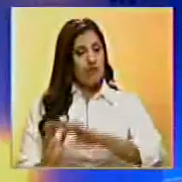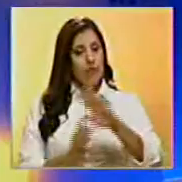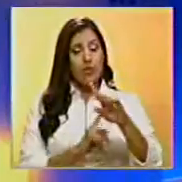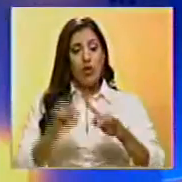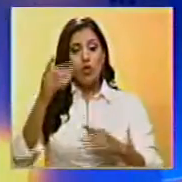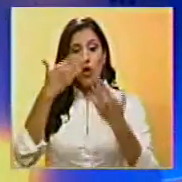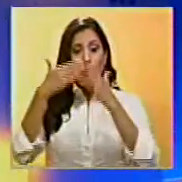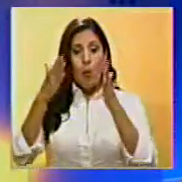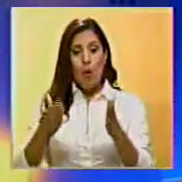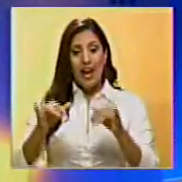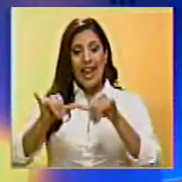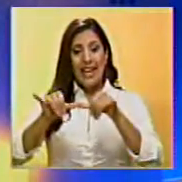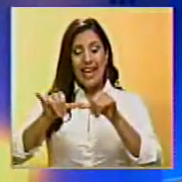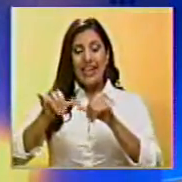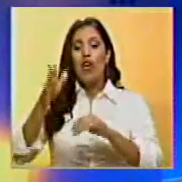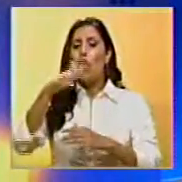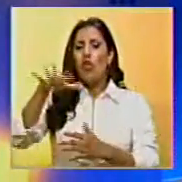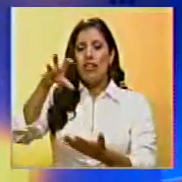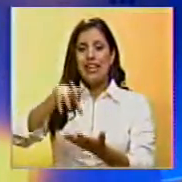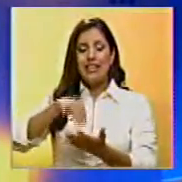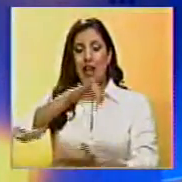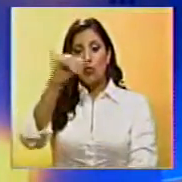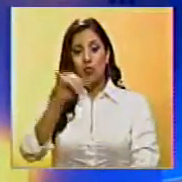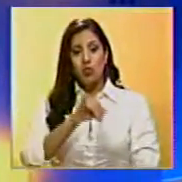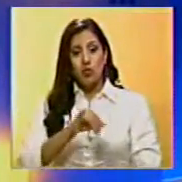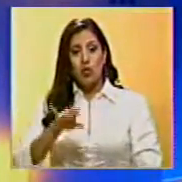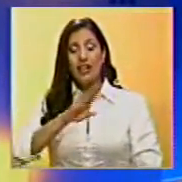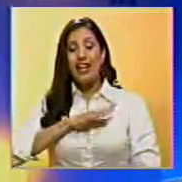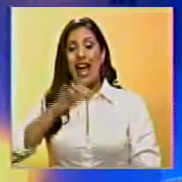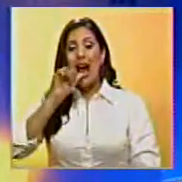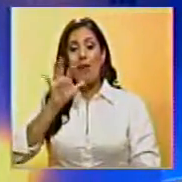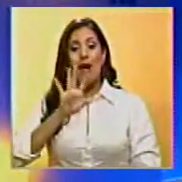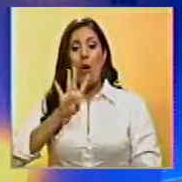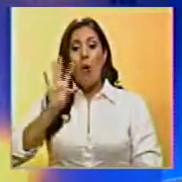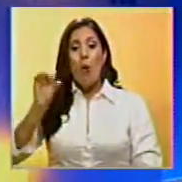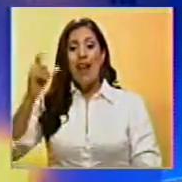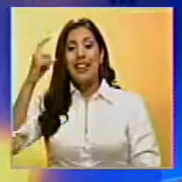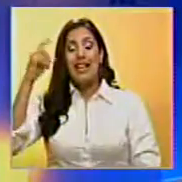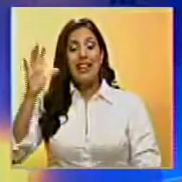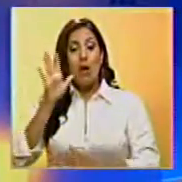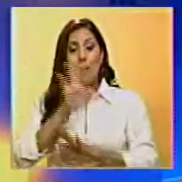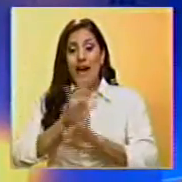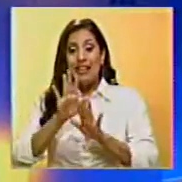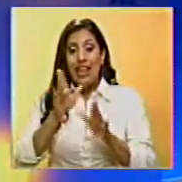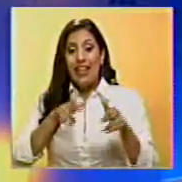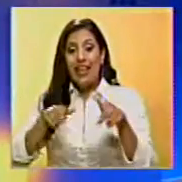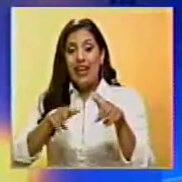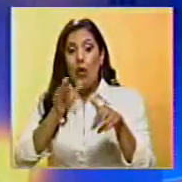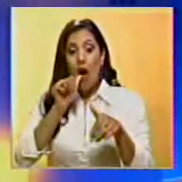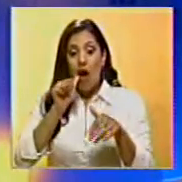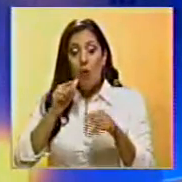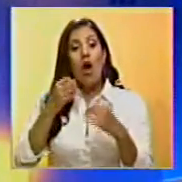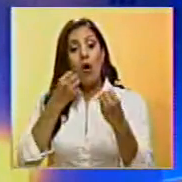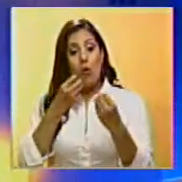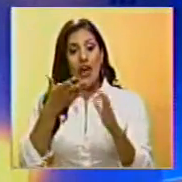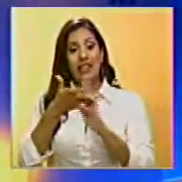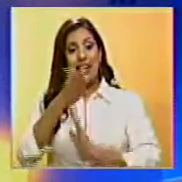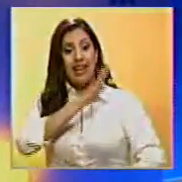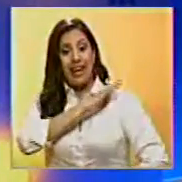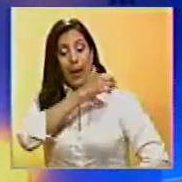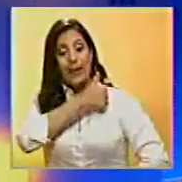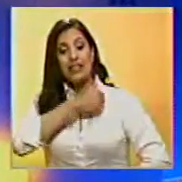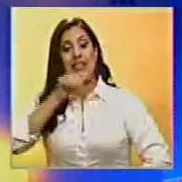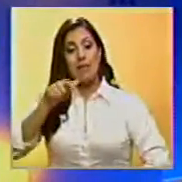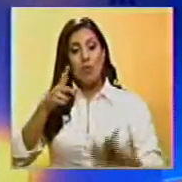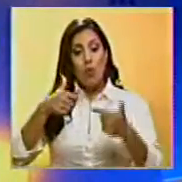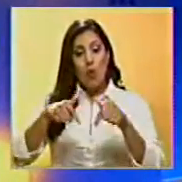El Colegio de Ingenieros en el estado Zulia advierte que sólo queda agua para 40 días en los embalses de la región. Así lo aseguró el representante de